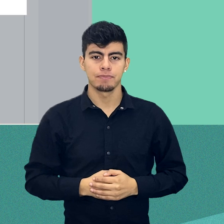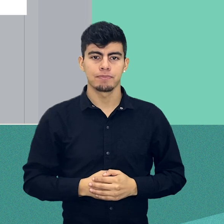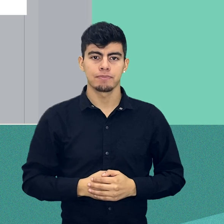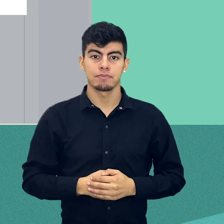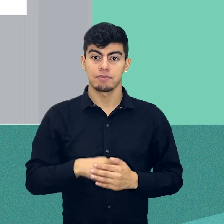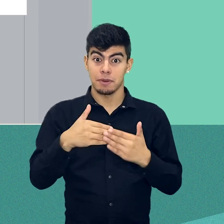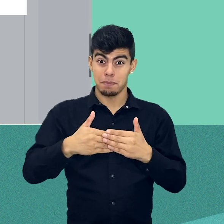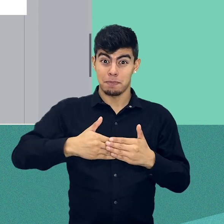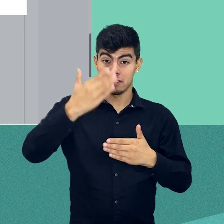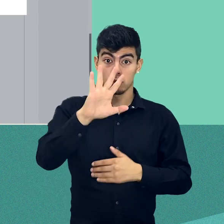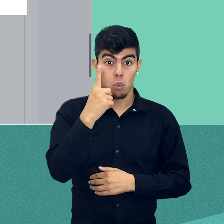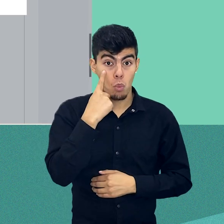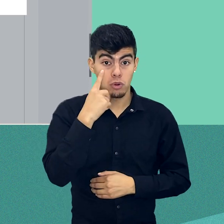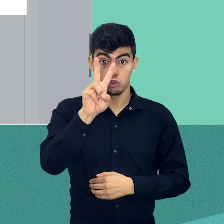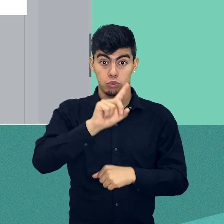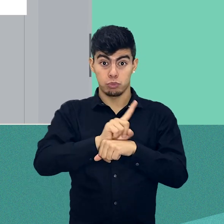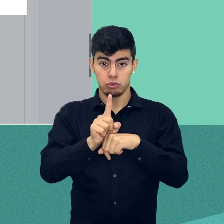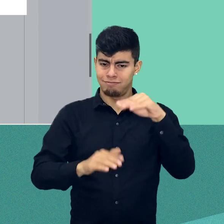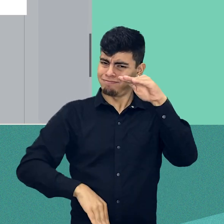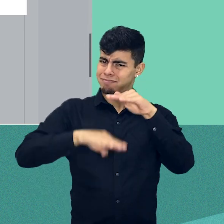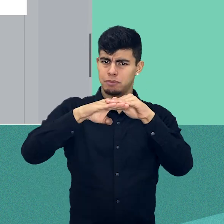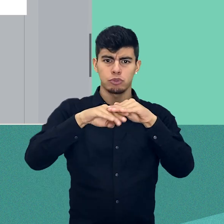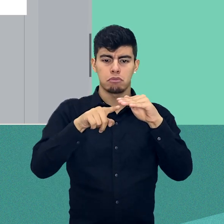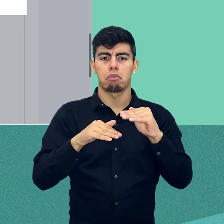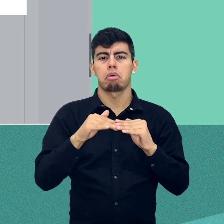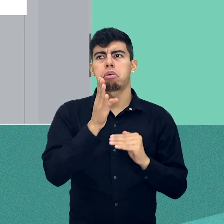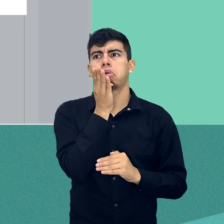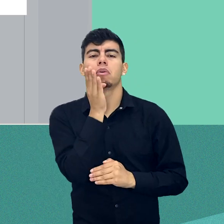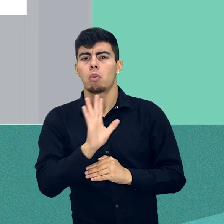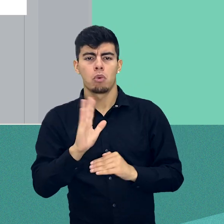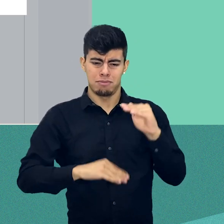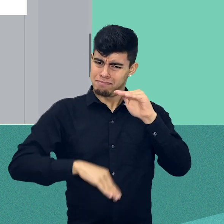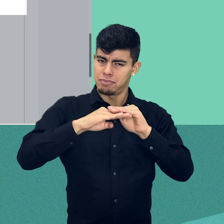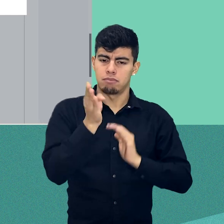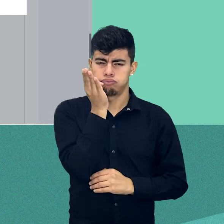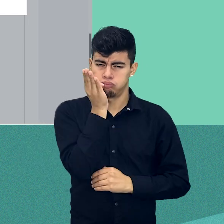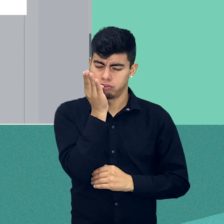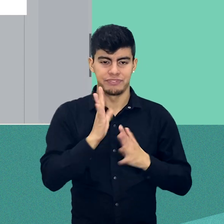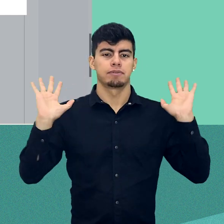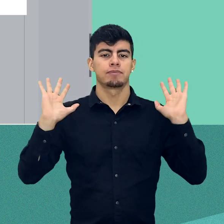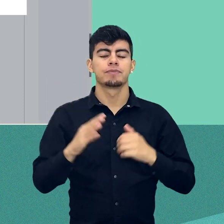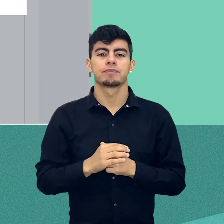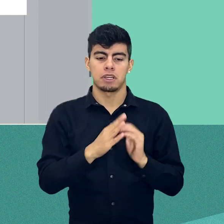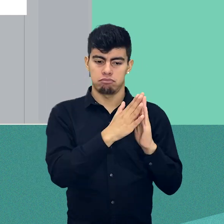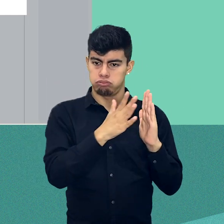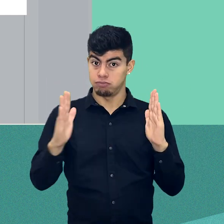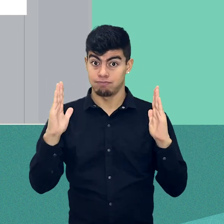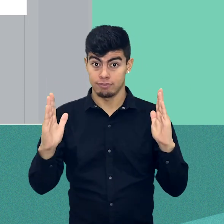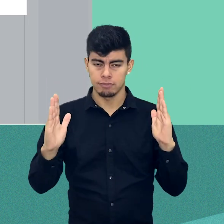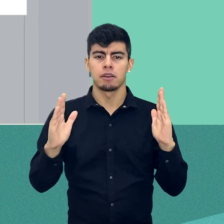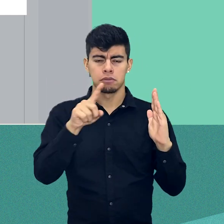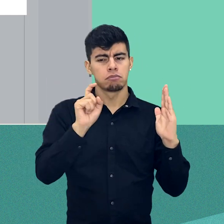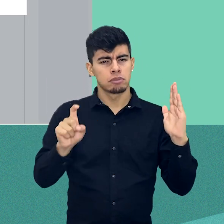Debemos tener en cuenta que tendremos dos minutos disponibles para una grabación continua. Para finalizar la grabación del audio,